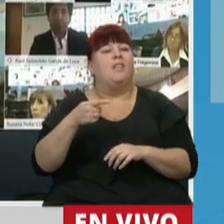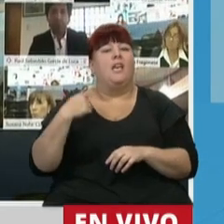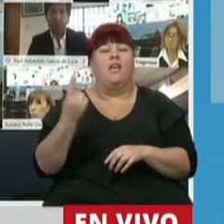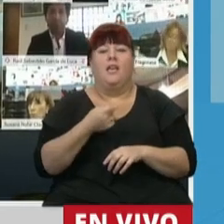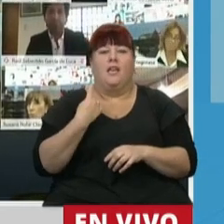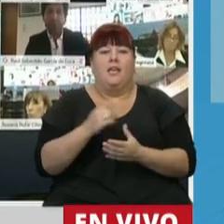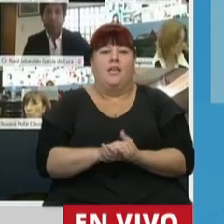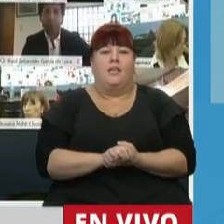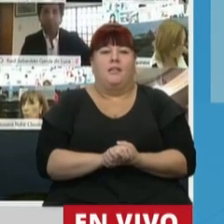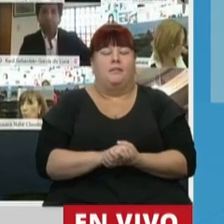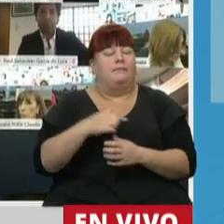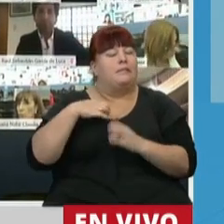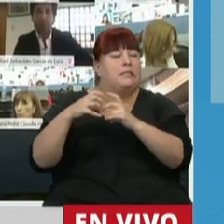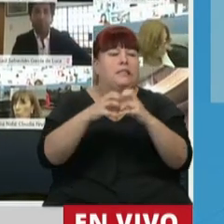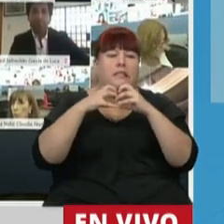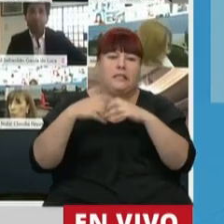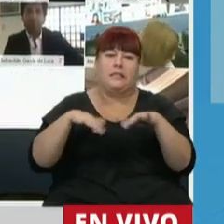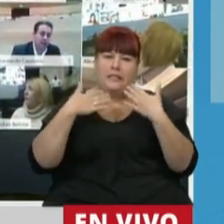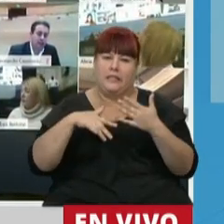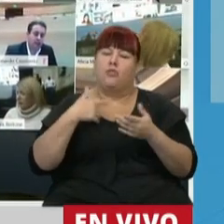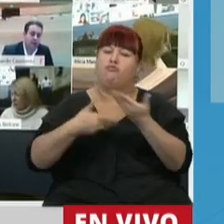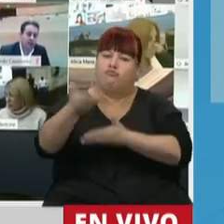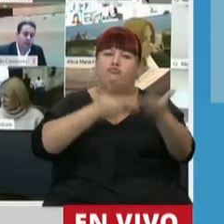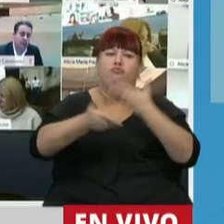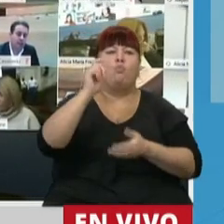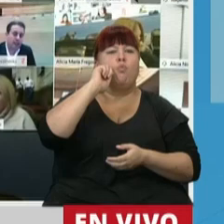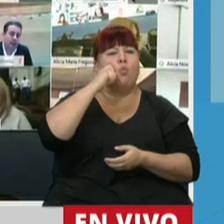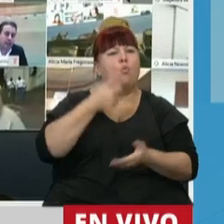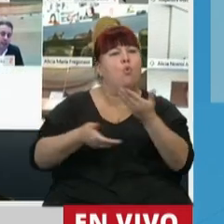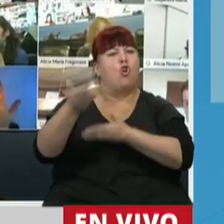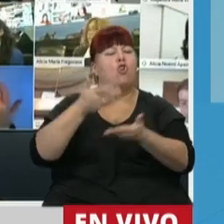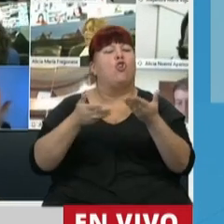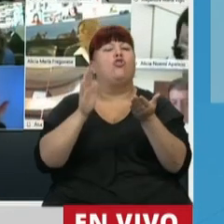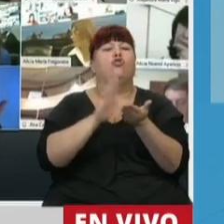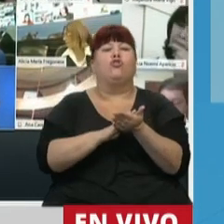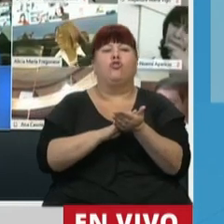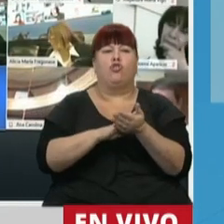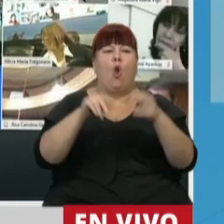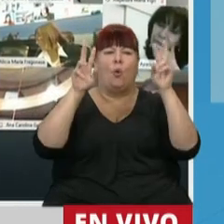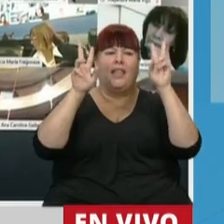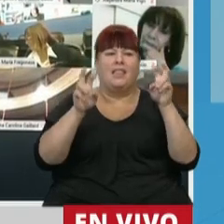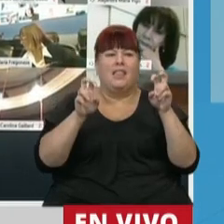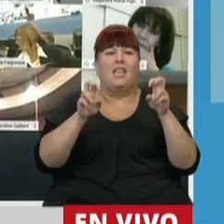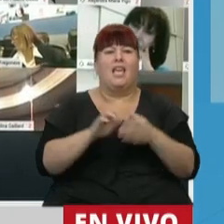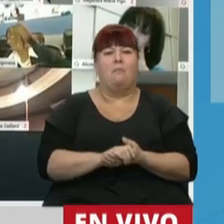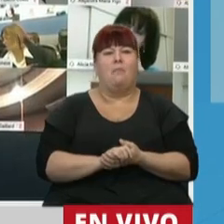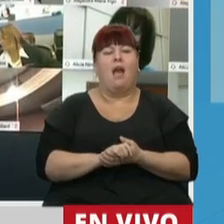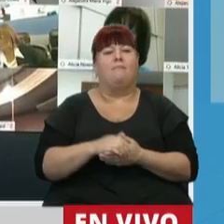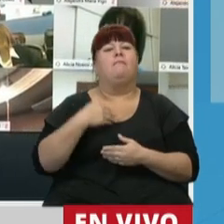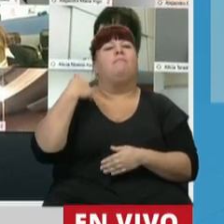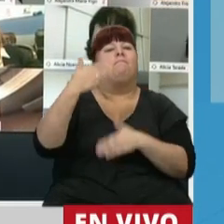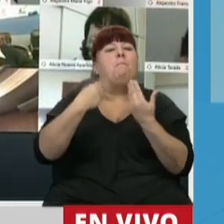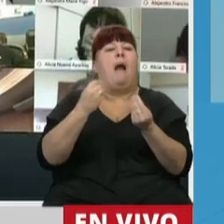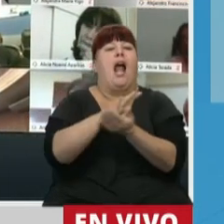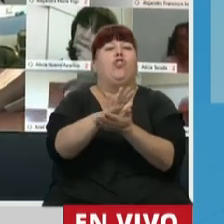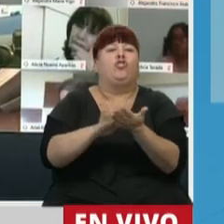debatimos y hubo muy rico intercambio en aspectos que van en camino a